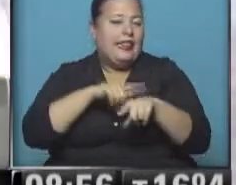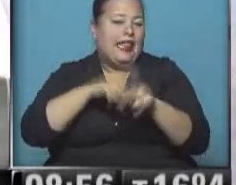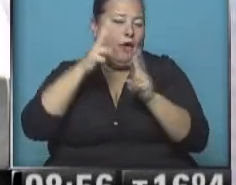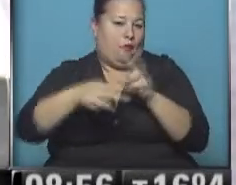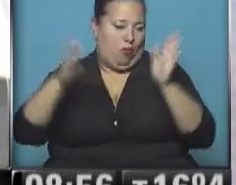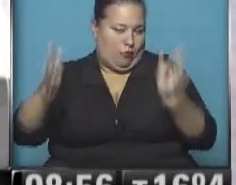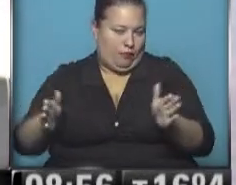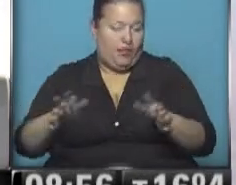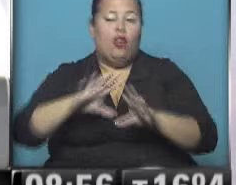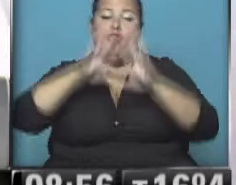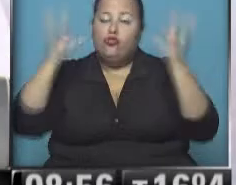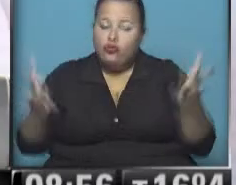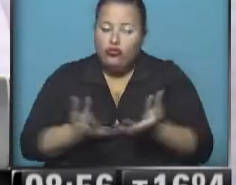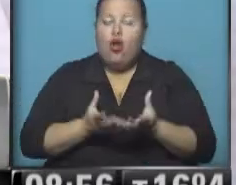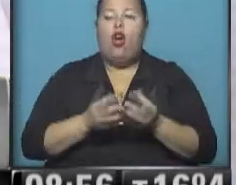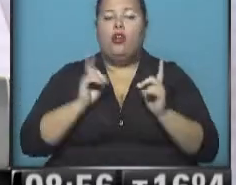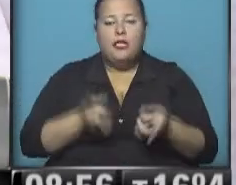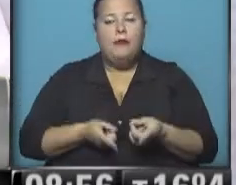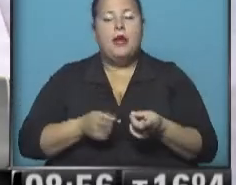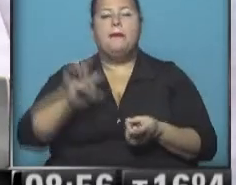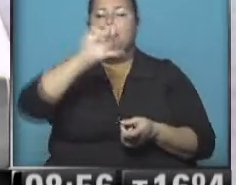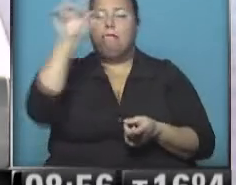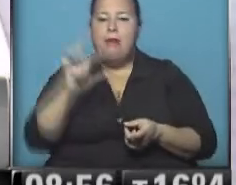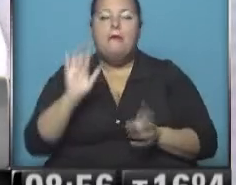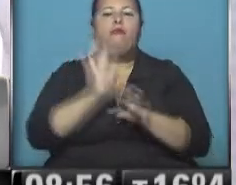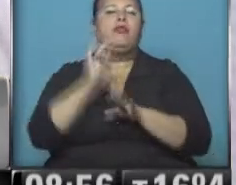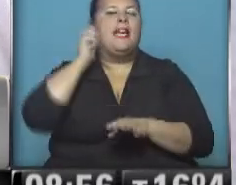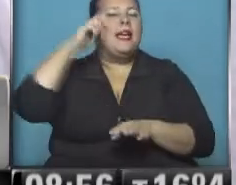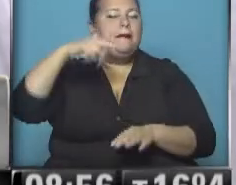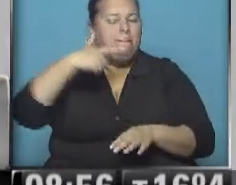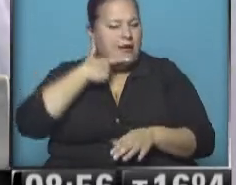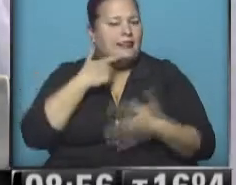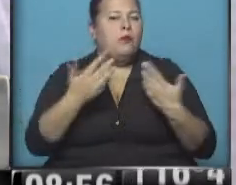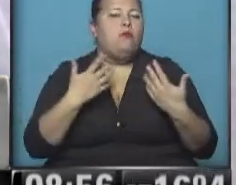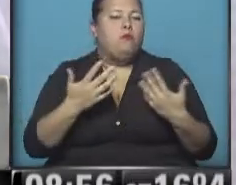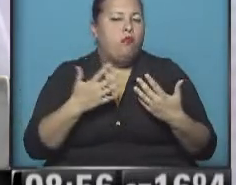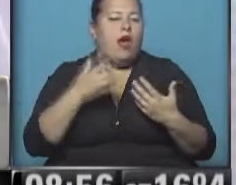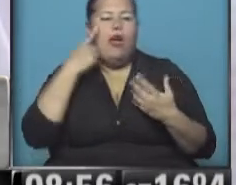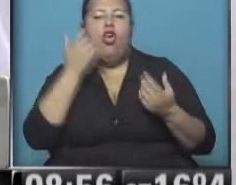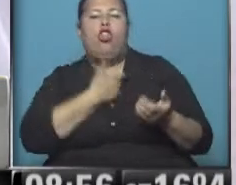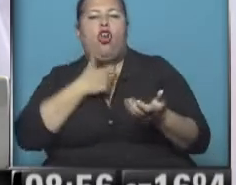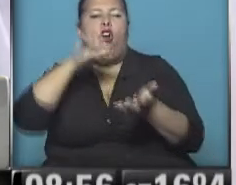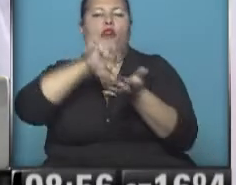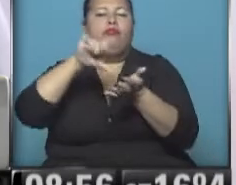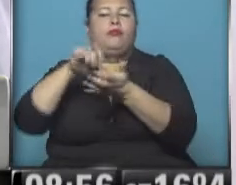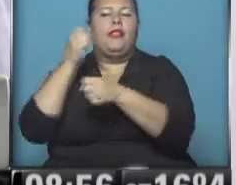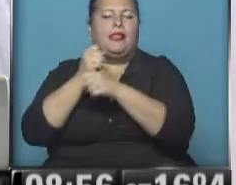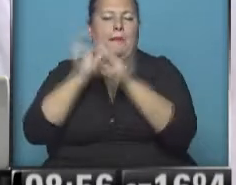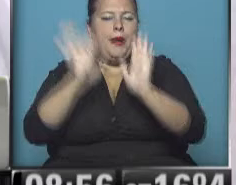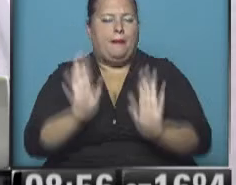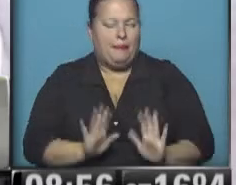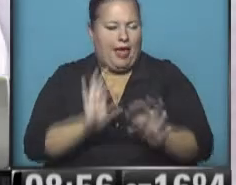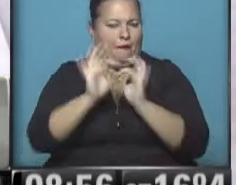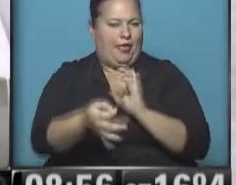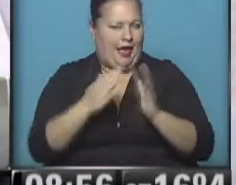limitado. Todo esto también con un mapa que te ubica por GPS y te permite ubicar cuáles son los centros de empleo, centros de formación